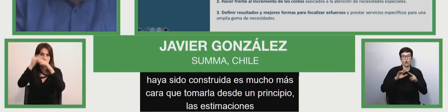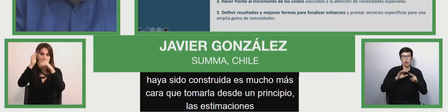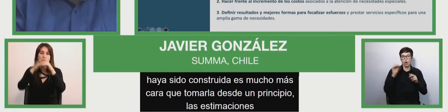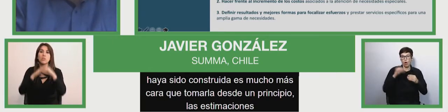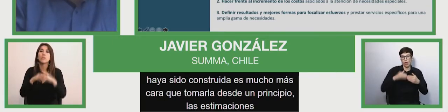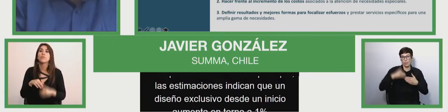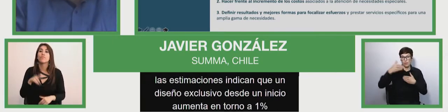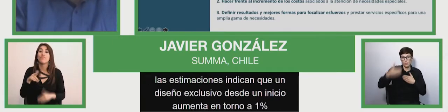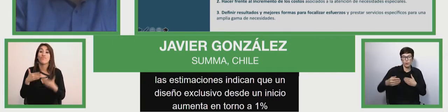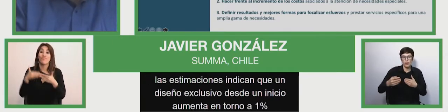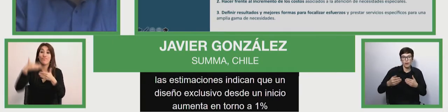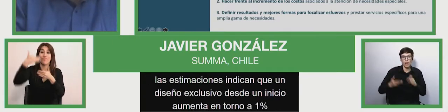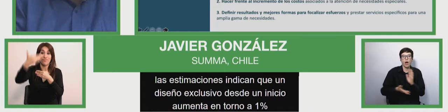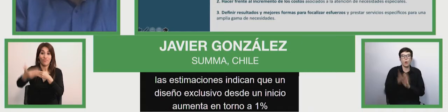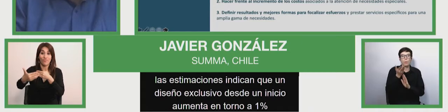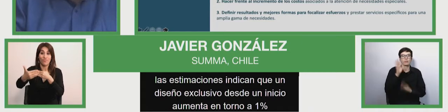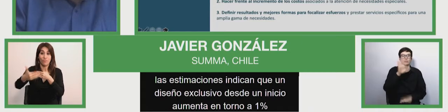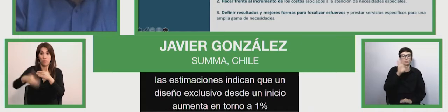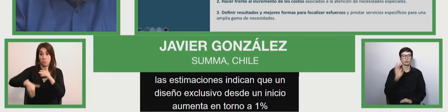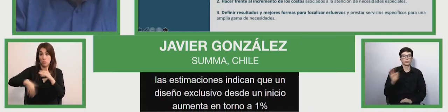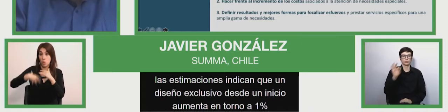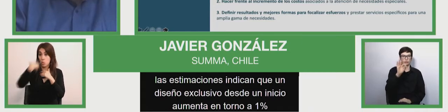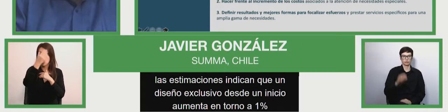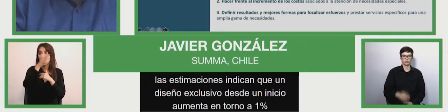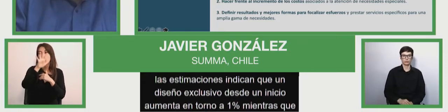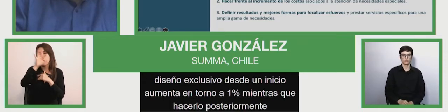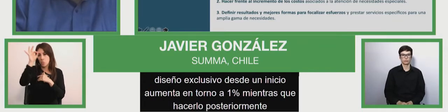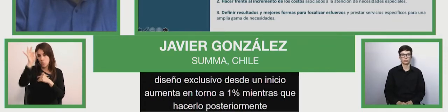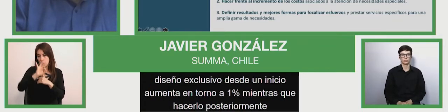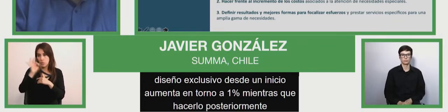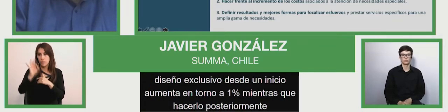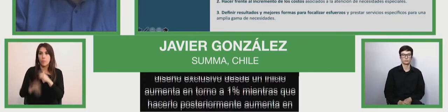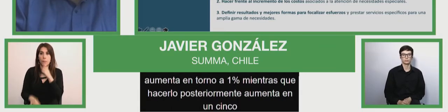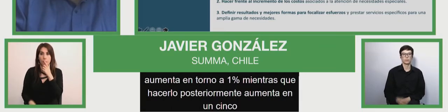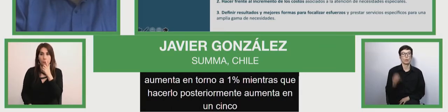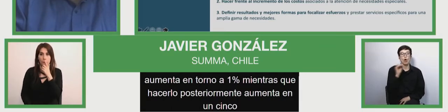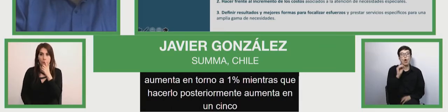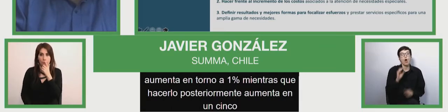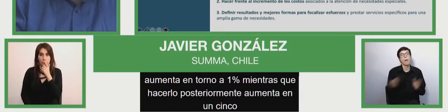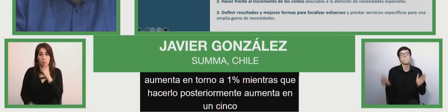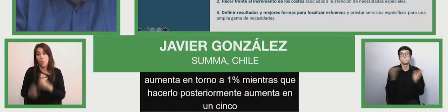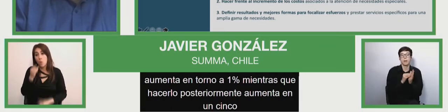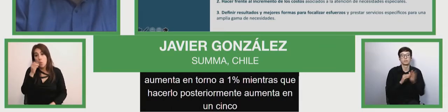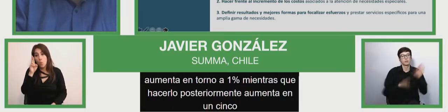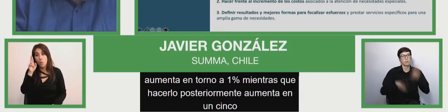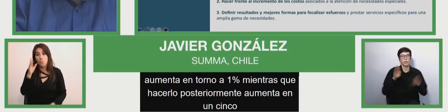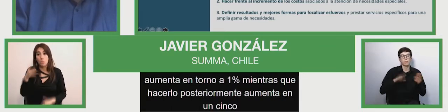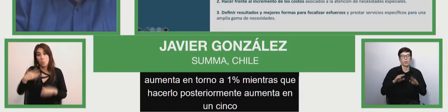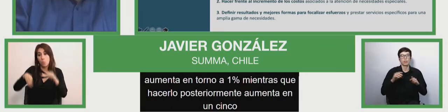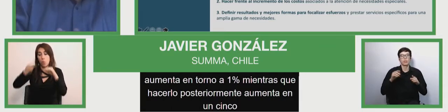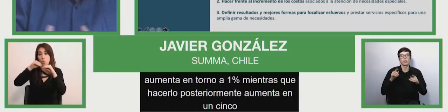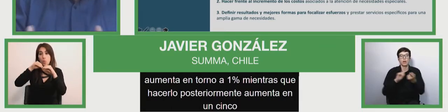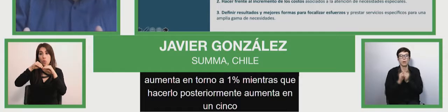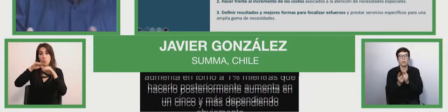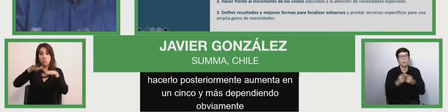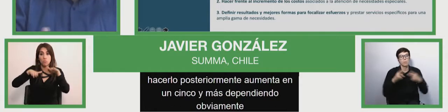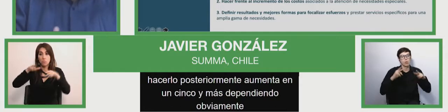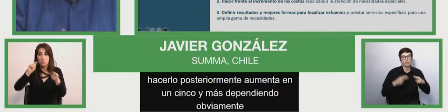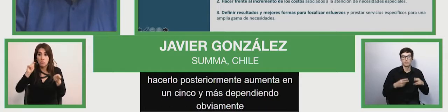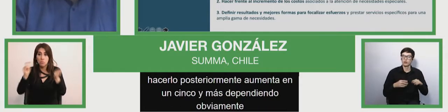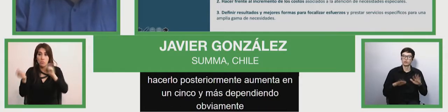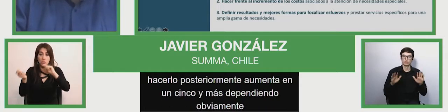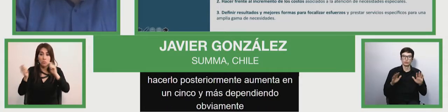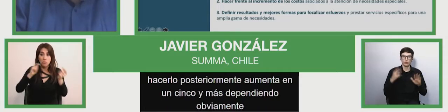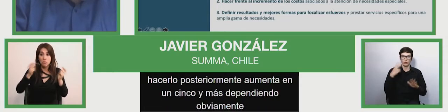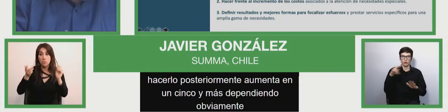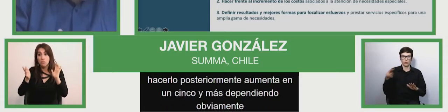aumenta en un cinco. Y más dependiendo obviamente del tipo de modificación. Entonces aquí hay tres desafíos